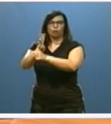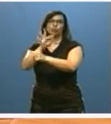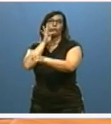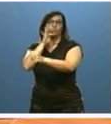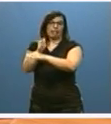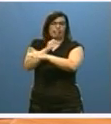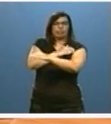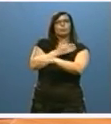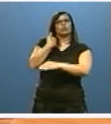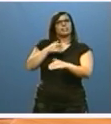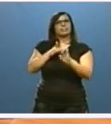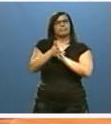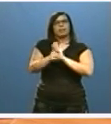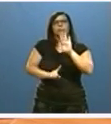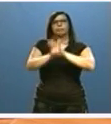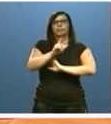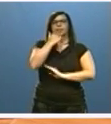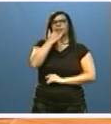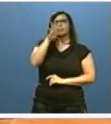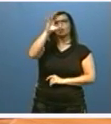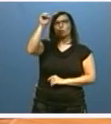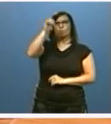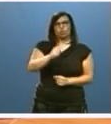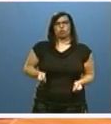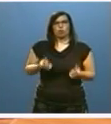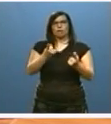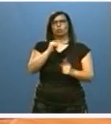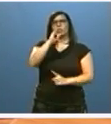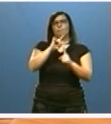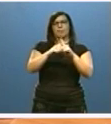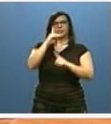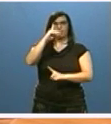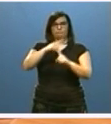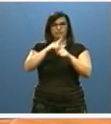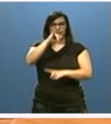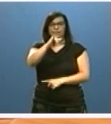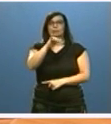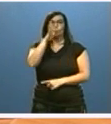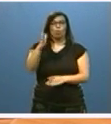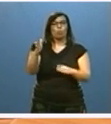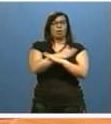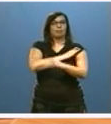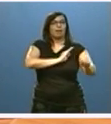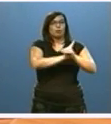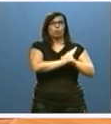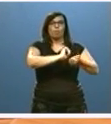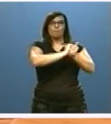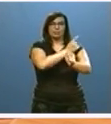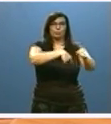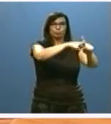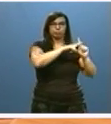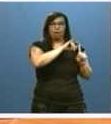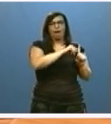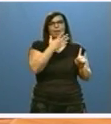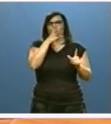que supone un crecimiento de casi el 5% del gasto no financiero en I más D más I, una vez desaparecidas las ayudas o préstamos reembolsables a las